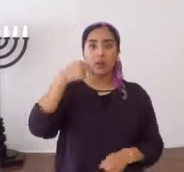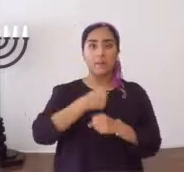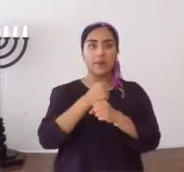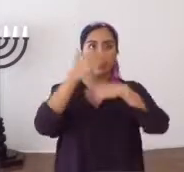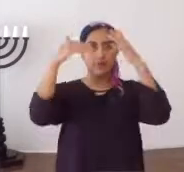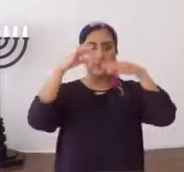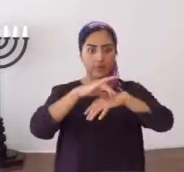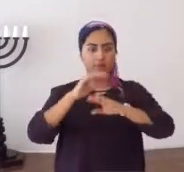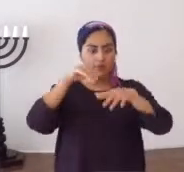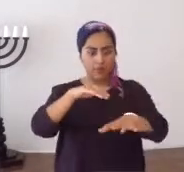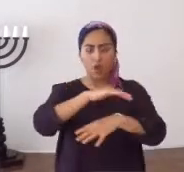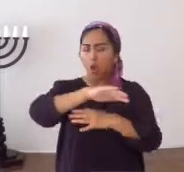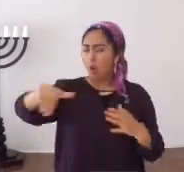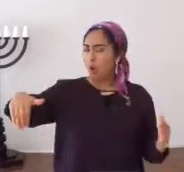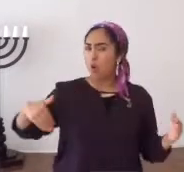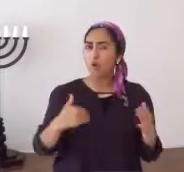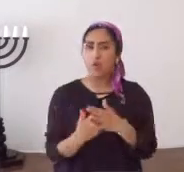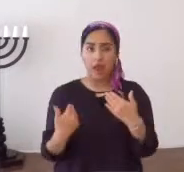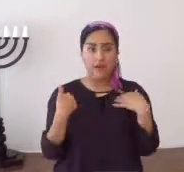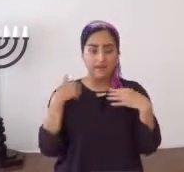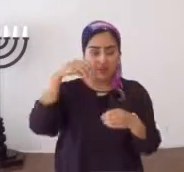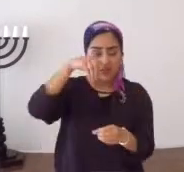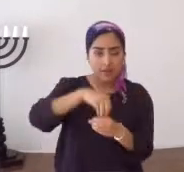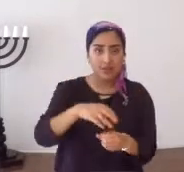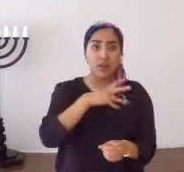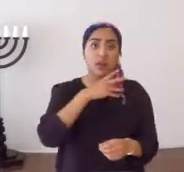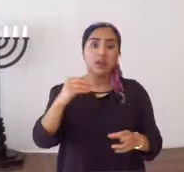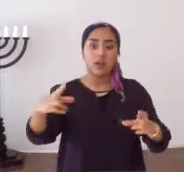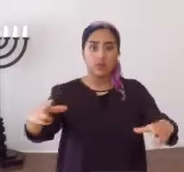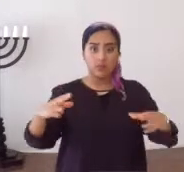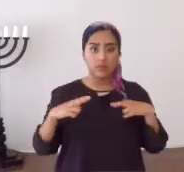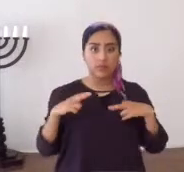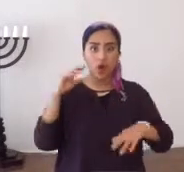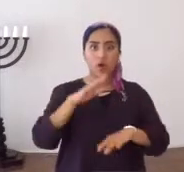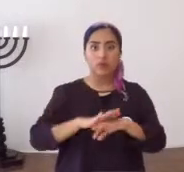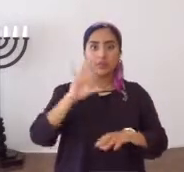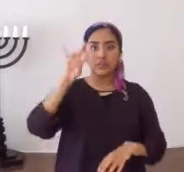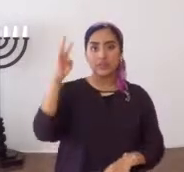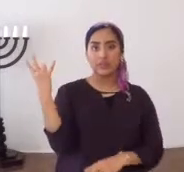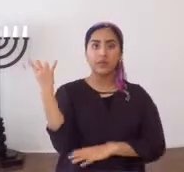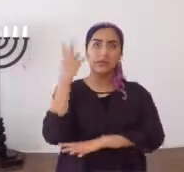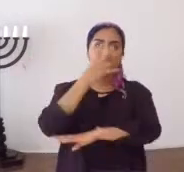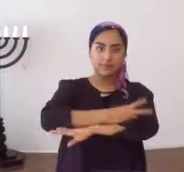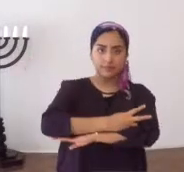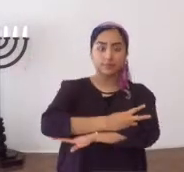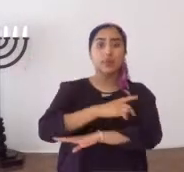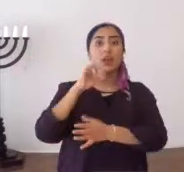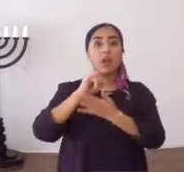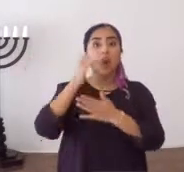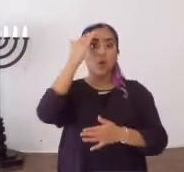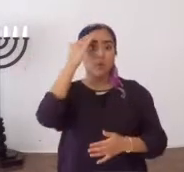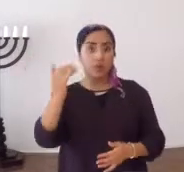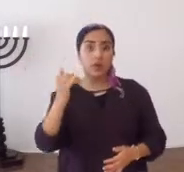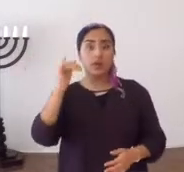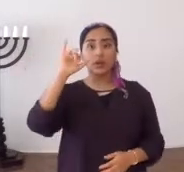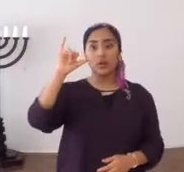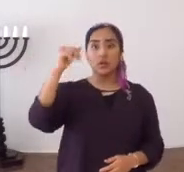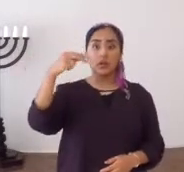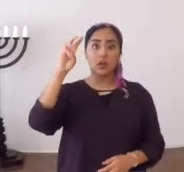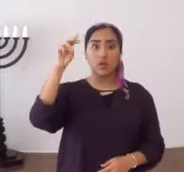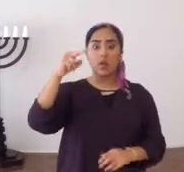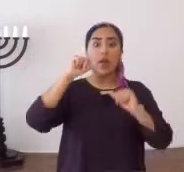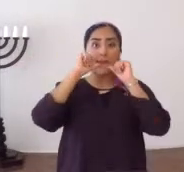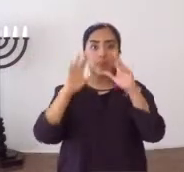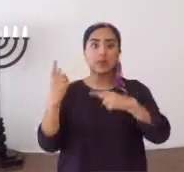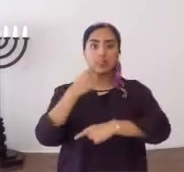Yahweh los cielos y la tierra, el mar y todas las cosas que en ellos hay, y reposó en el séptimo día. Por tanto, Yahweh